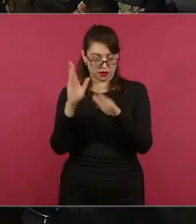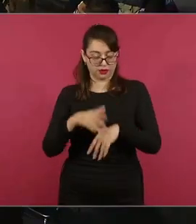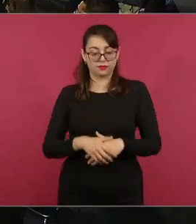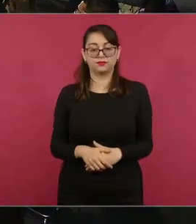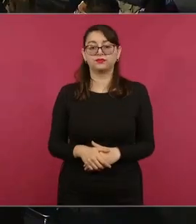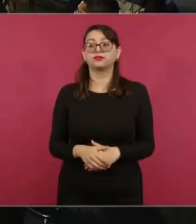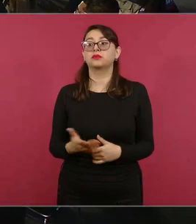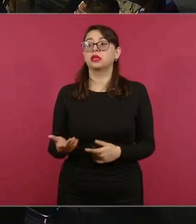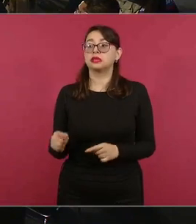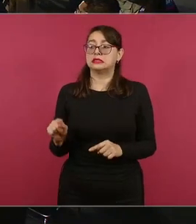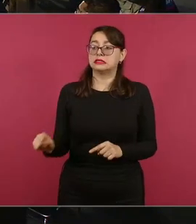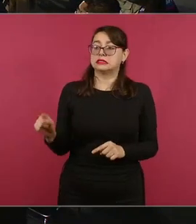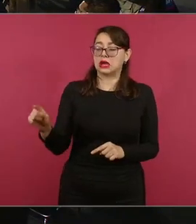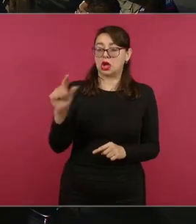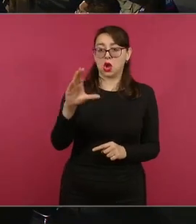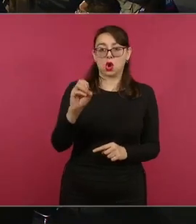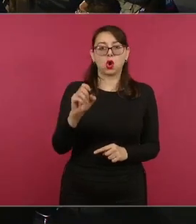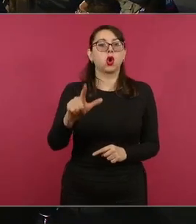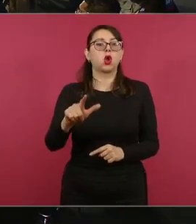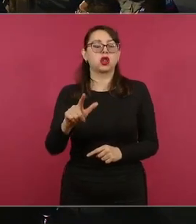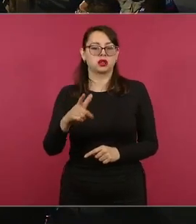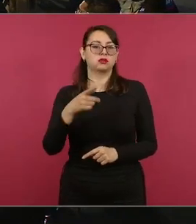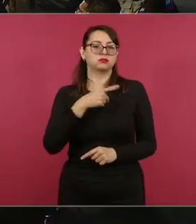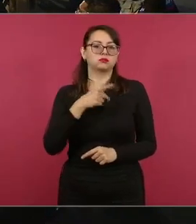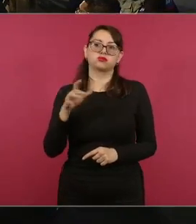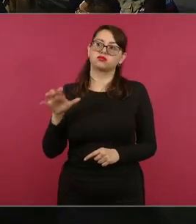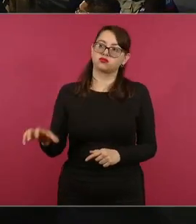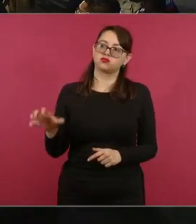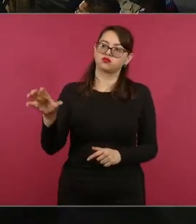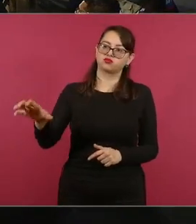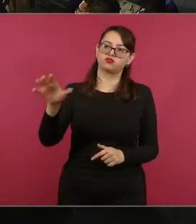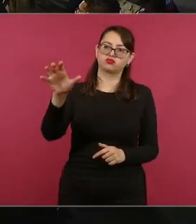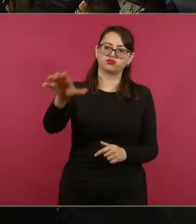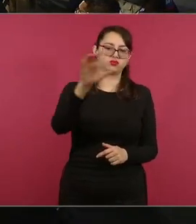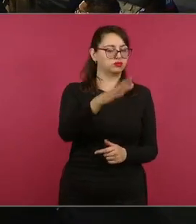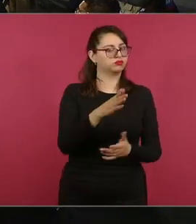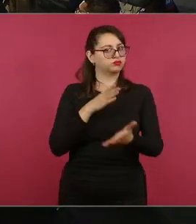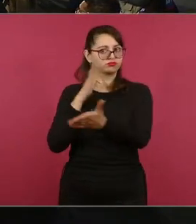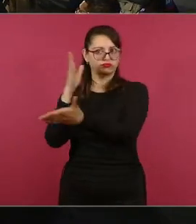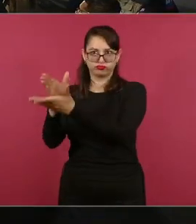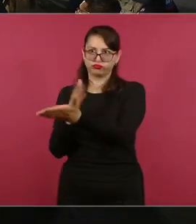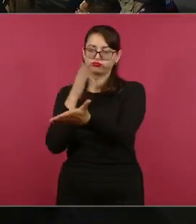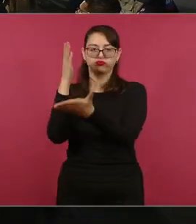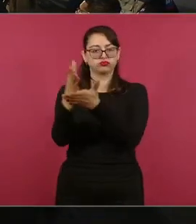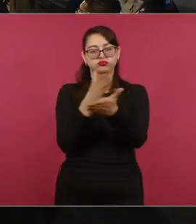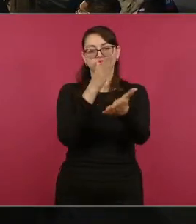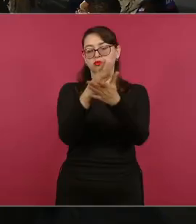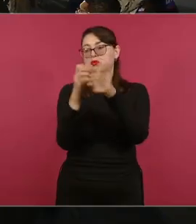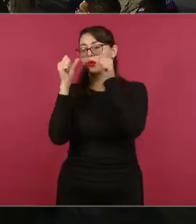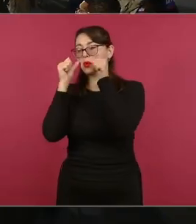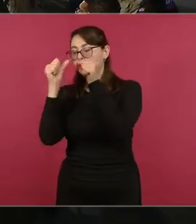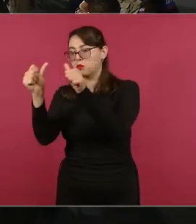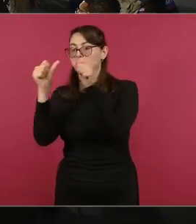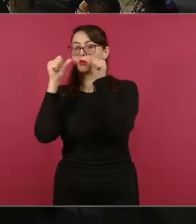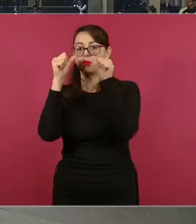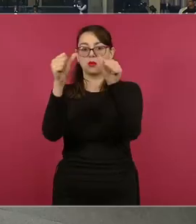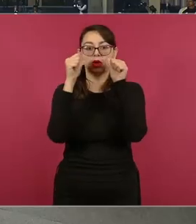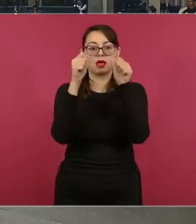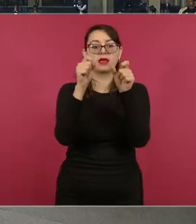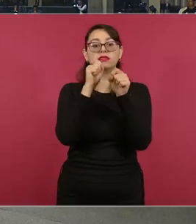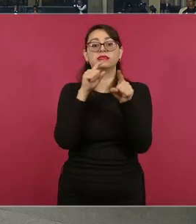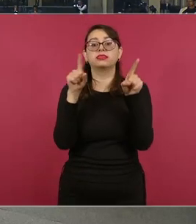colonias populares. Se inició también la atención hacia la ruta de la